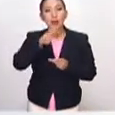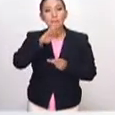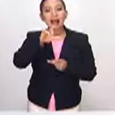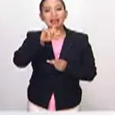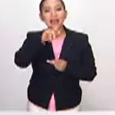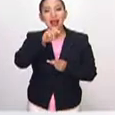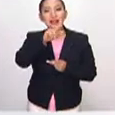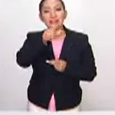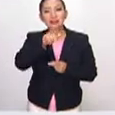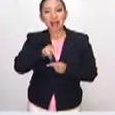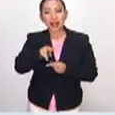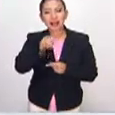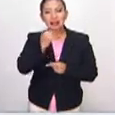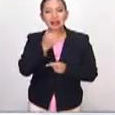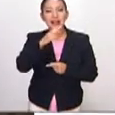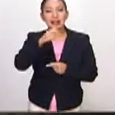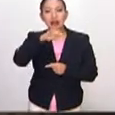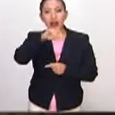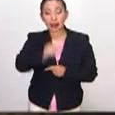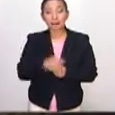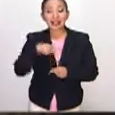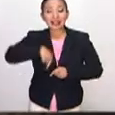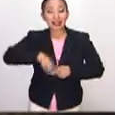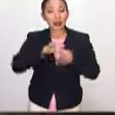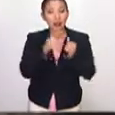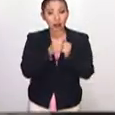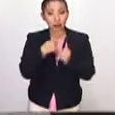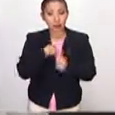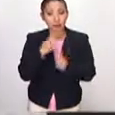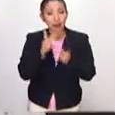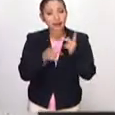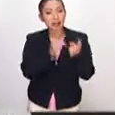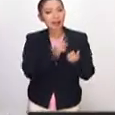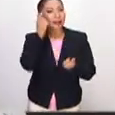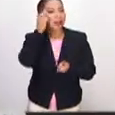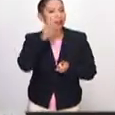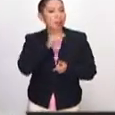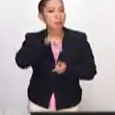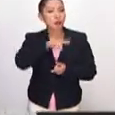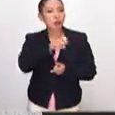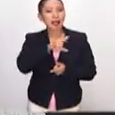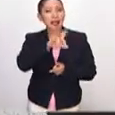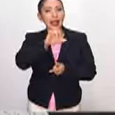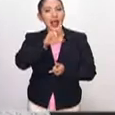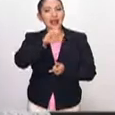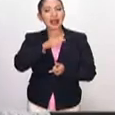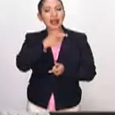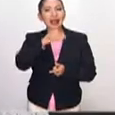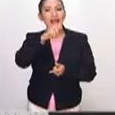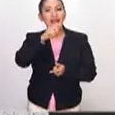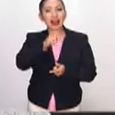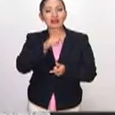Baltasar de Chávez y Rioja. En Cuenta Conmigo platicaremos con la directora del MUNAL, Carmen Gaitán.